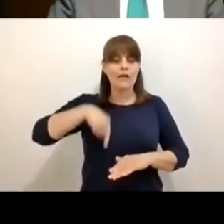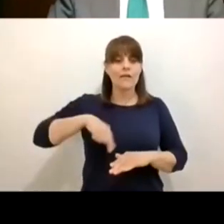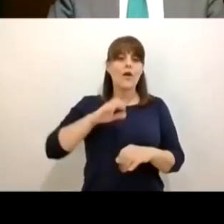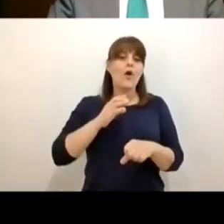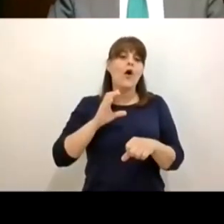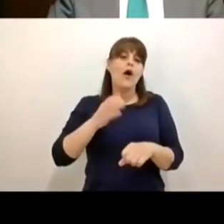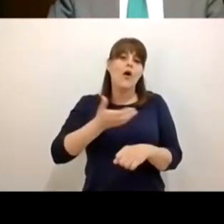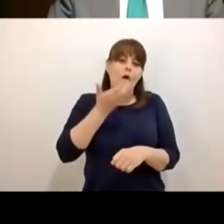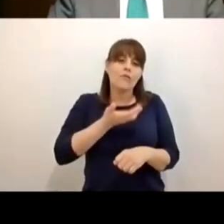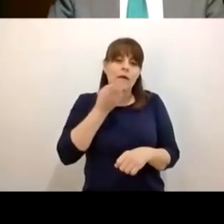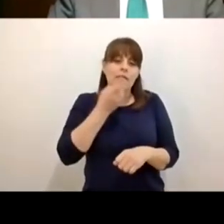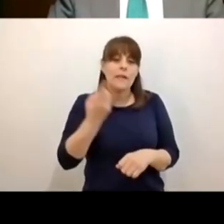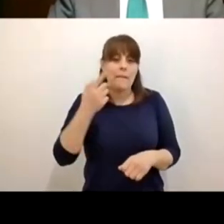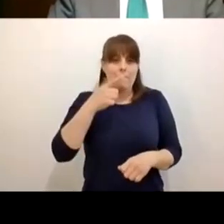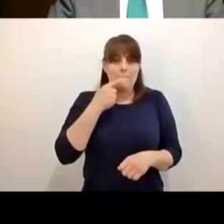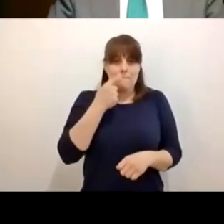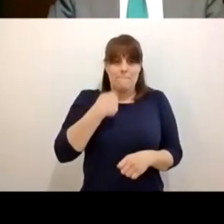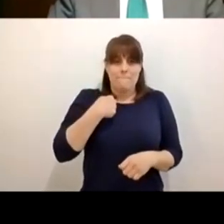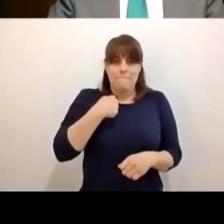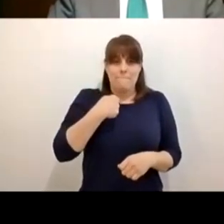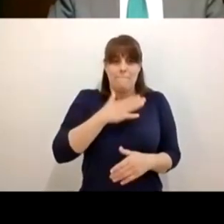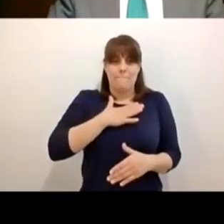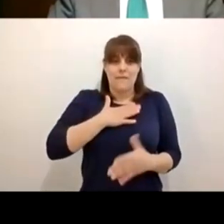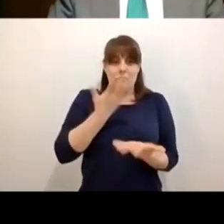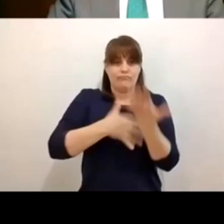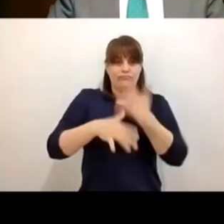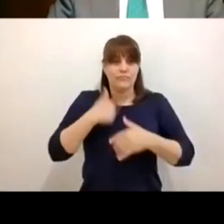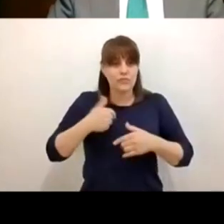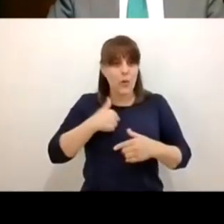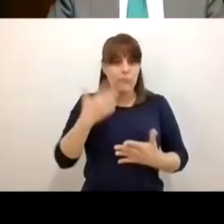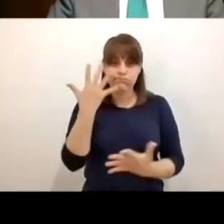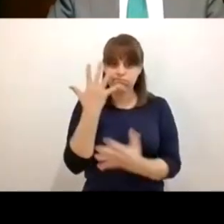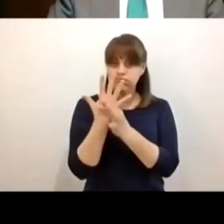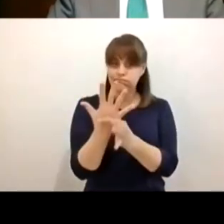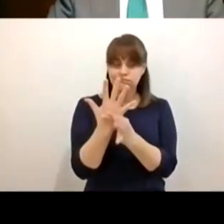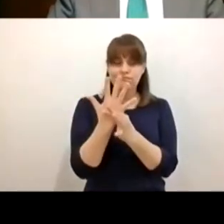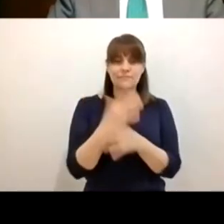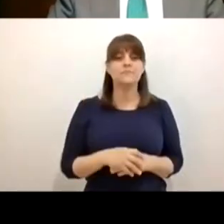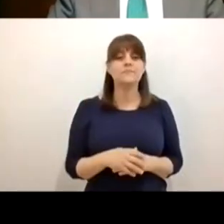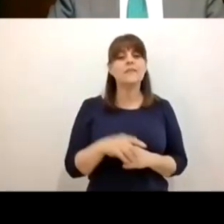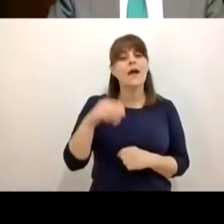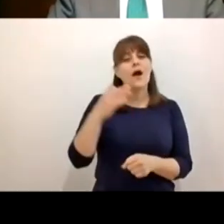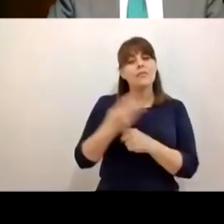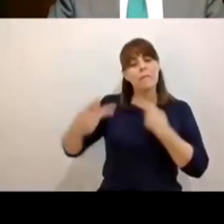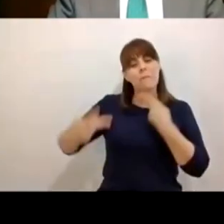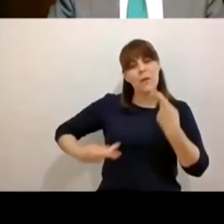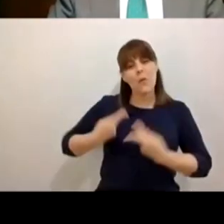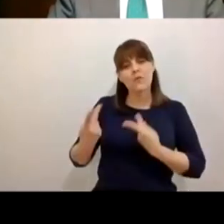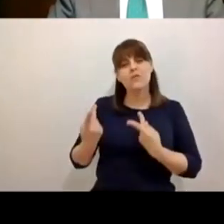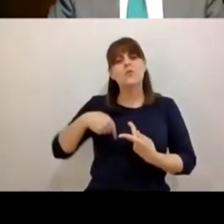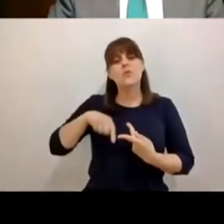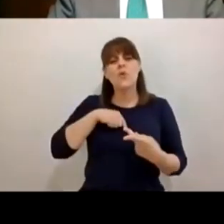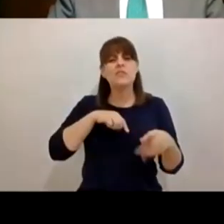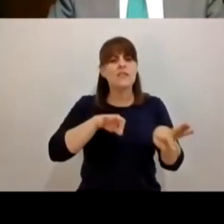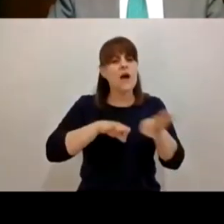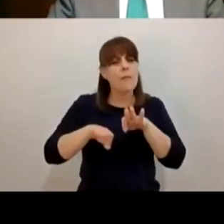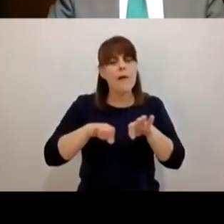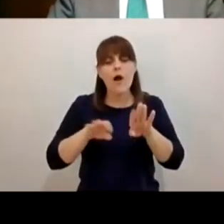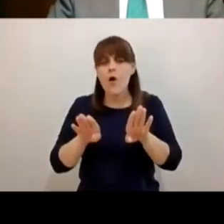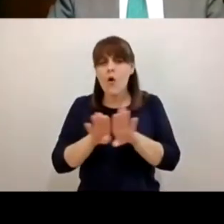por favor procedan a hacerlo entonces aquí me están preguntando ¿cómo se va a trabajar cuando